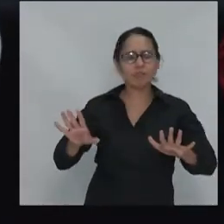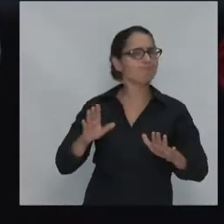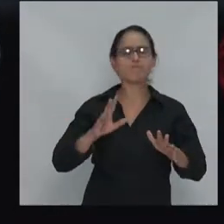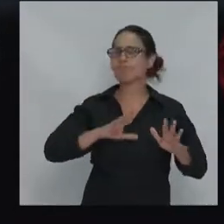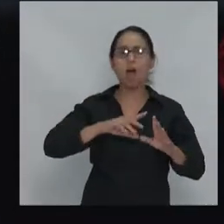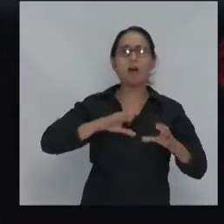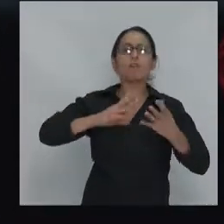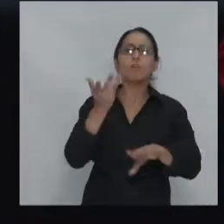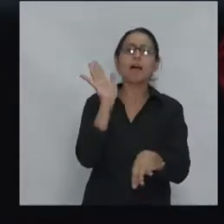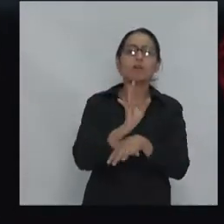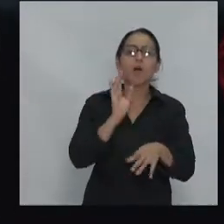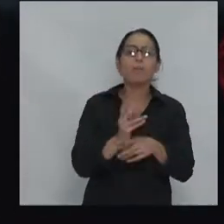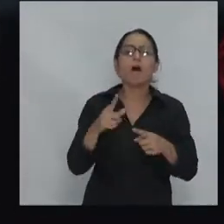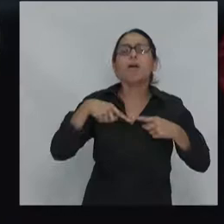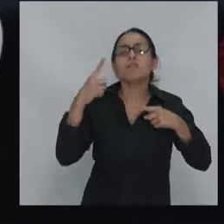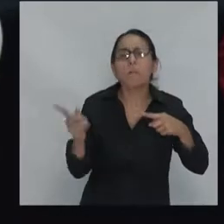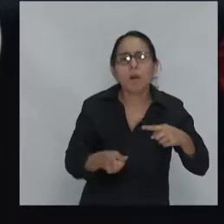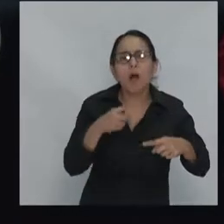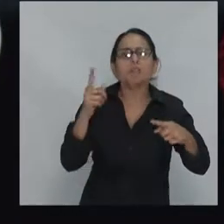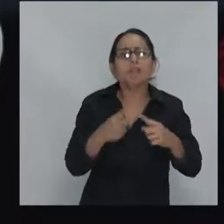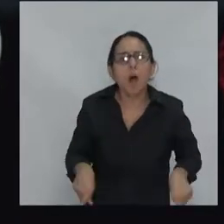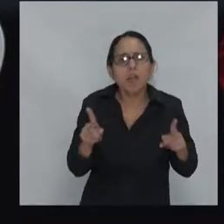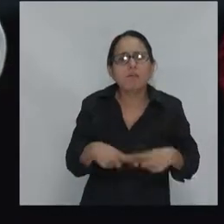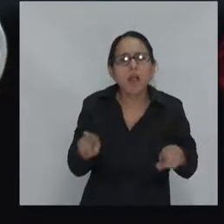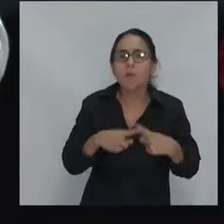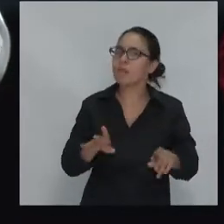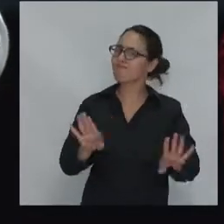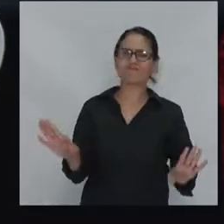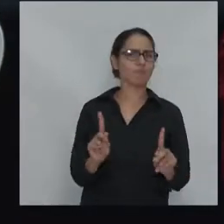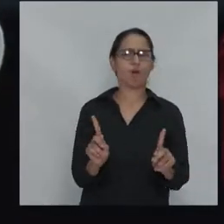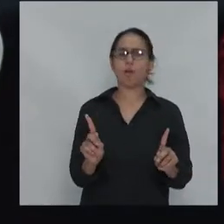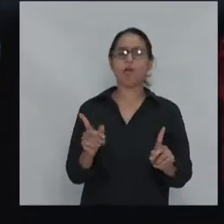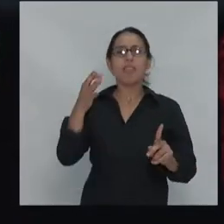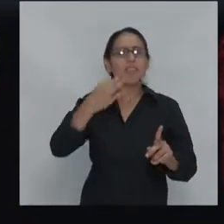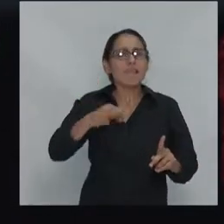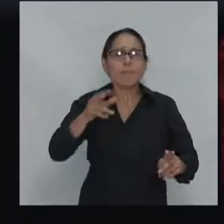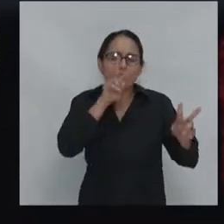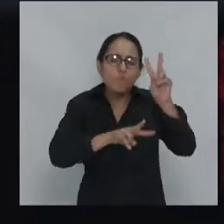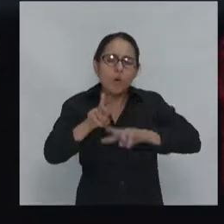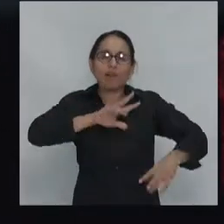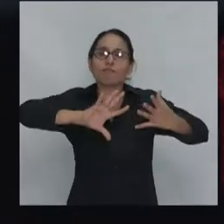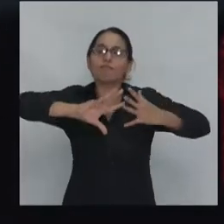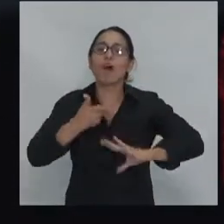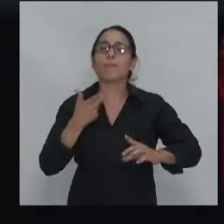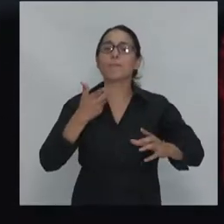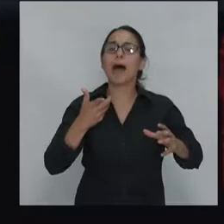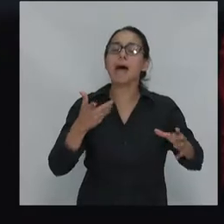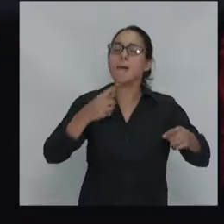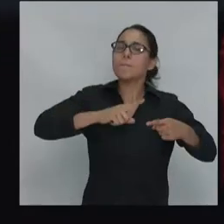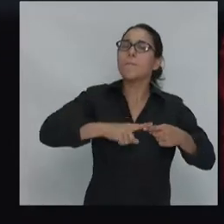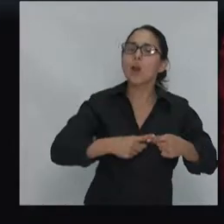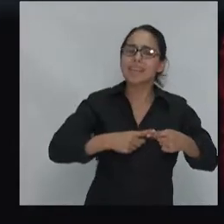ese círculo vicioso tenemos que encontrar la plataforma política para